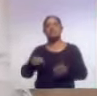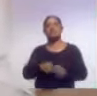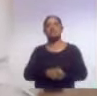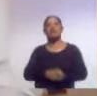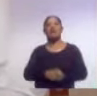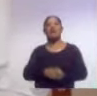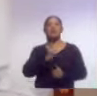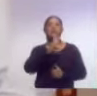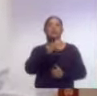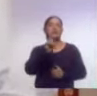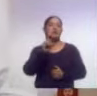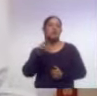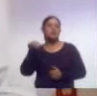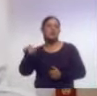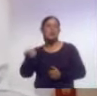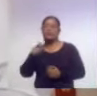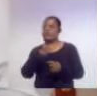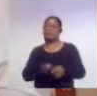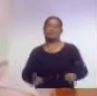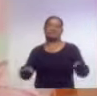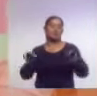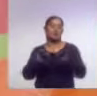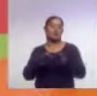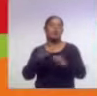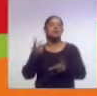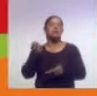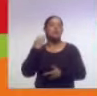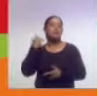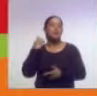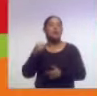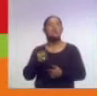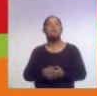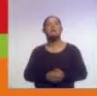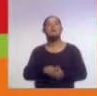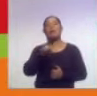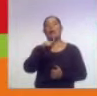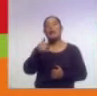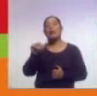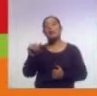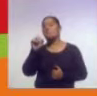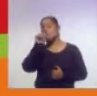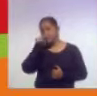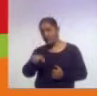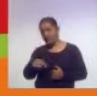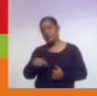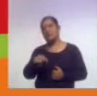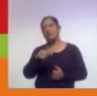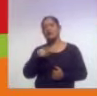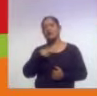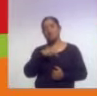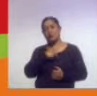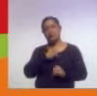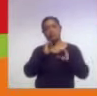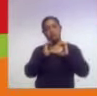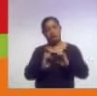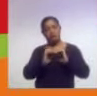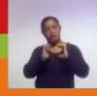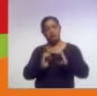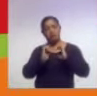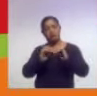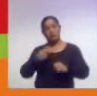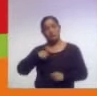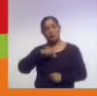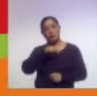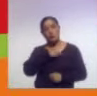los Derechos del Niño, que es muy importante, lo de la Haya también, entonces, estamos a la vanguardia y nuestra ley